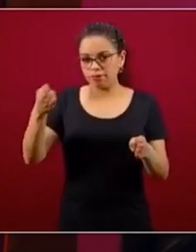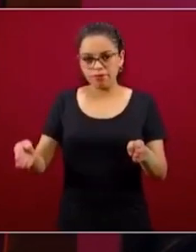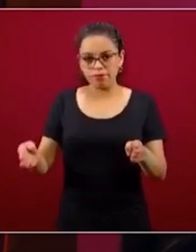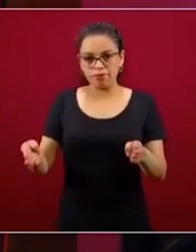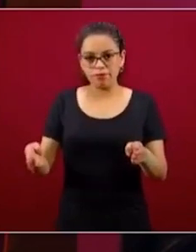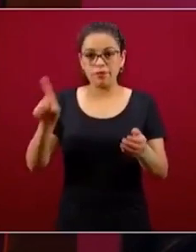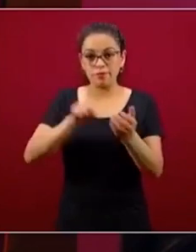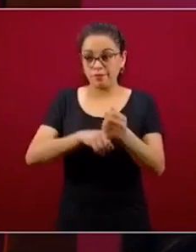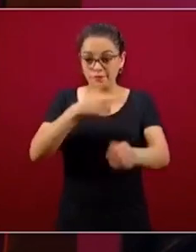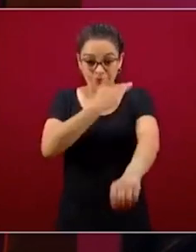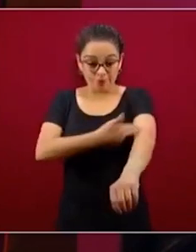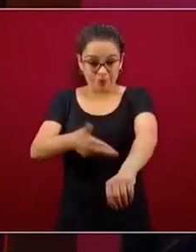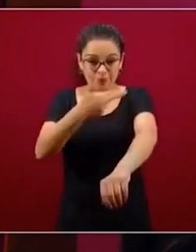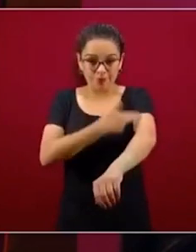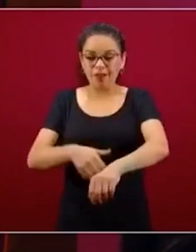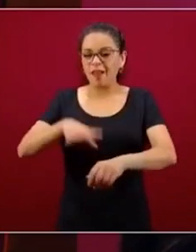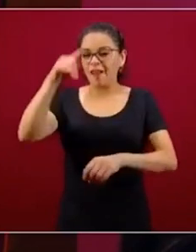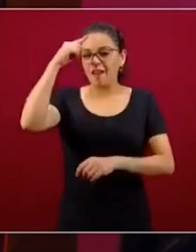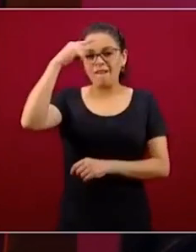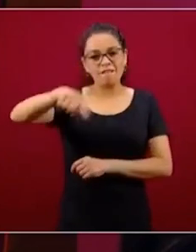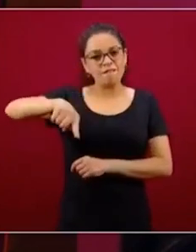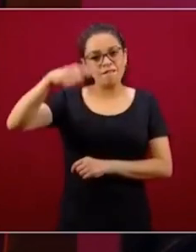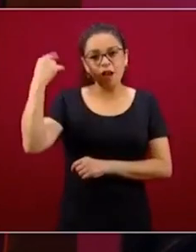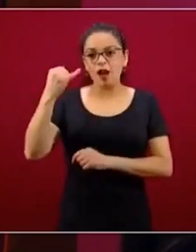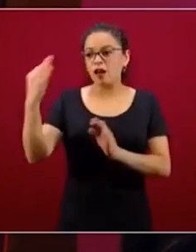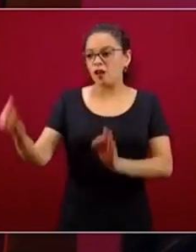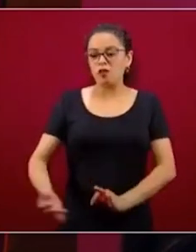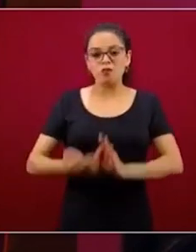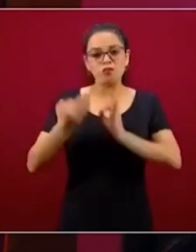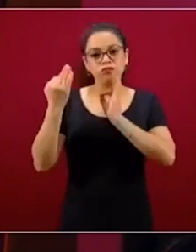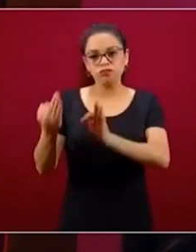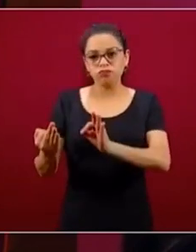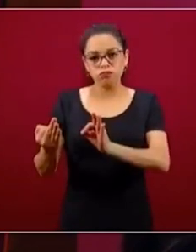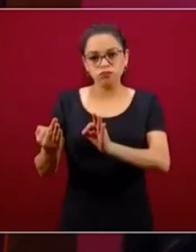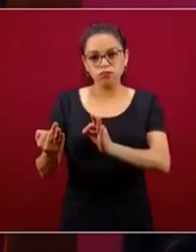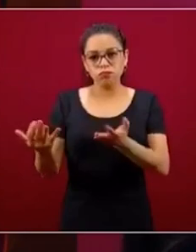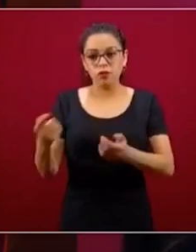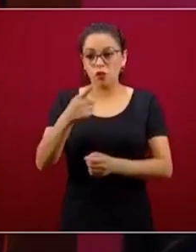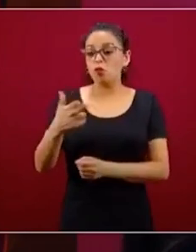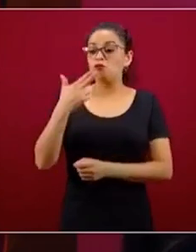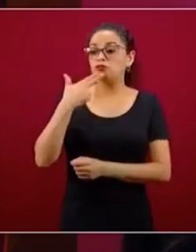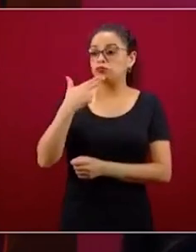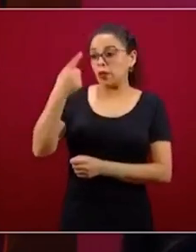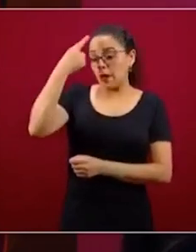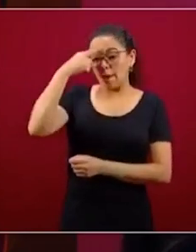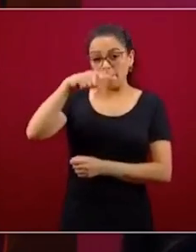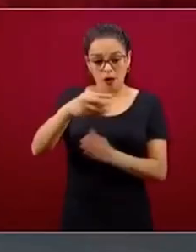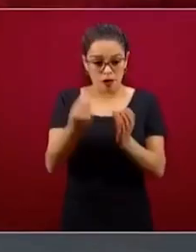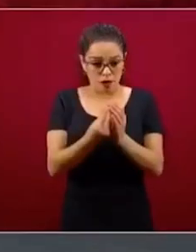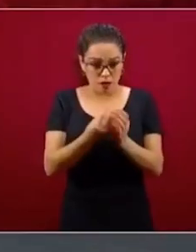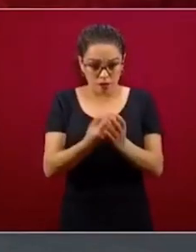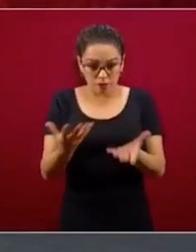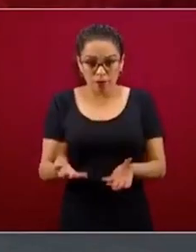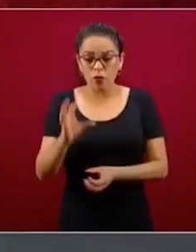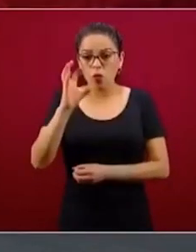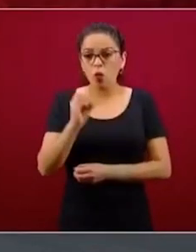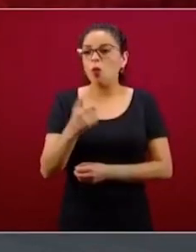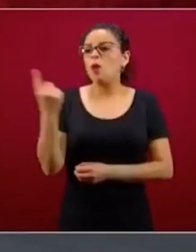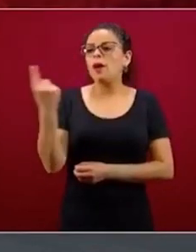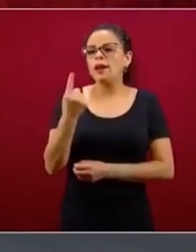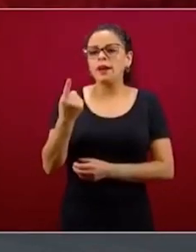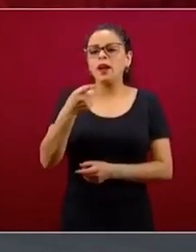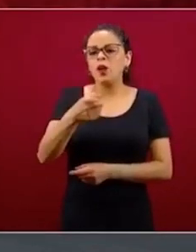y lo queremos hacer directo, no les estamos preguntando si lo van a usar para capacitación, no les estamos cobrando esas tasas altísimas,